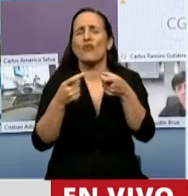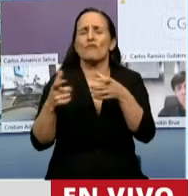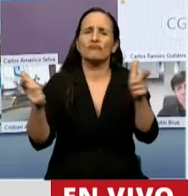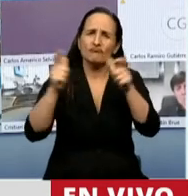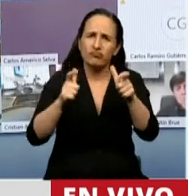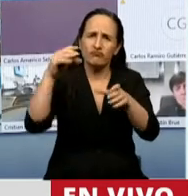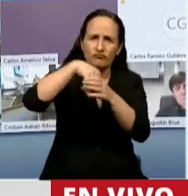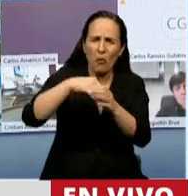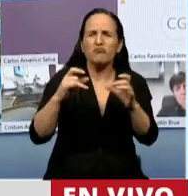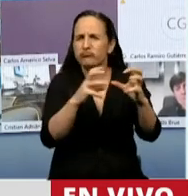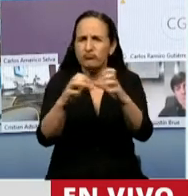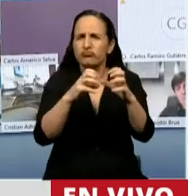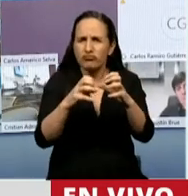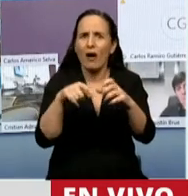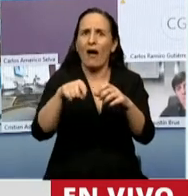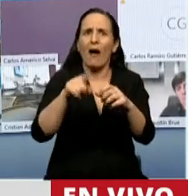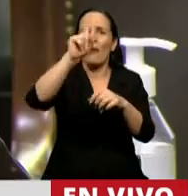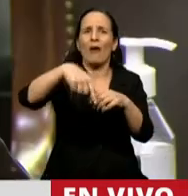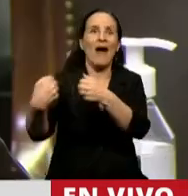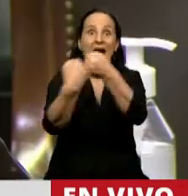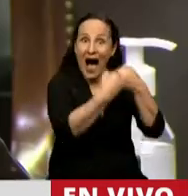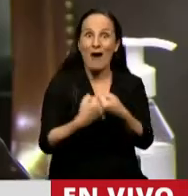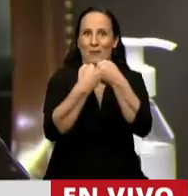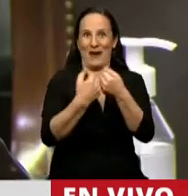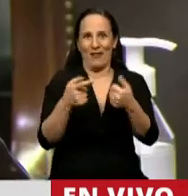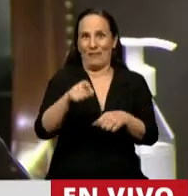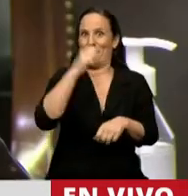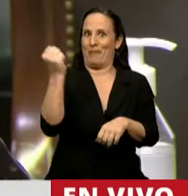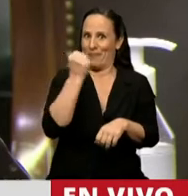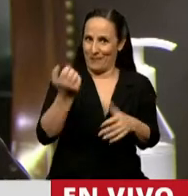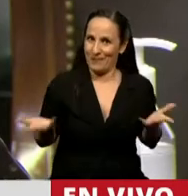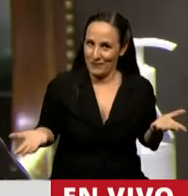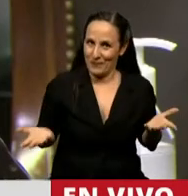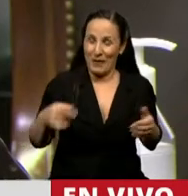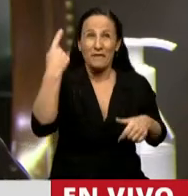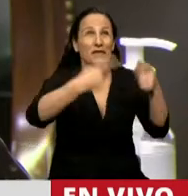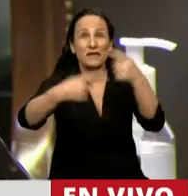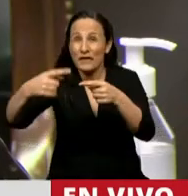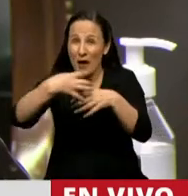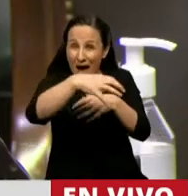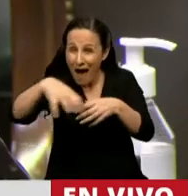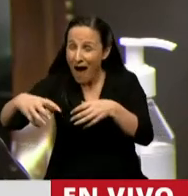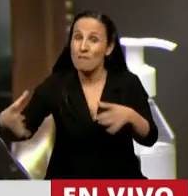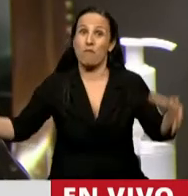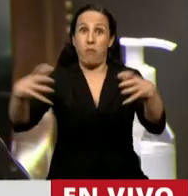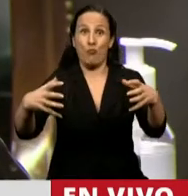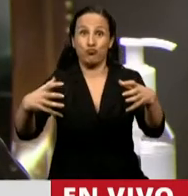es decir que es el resultado del acuerdo de distintos actores. Pero por qué